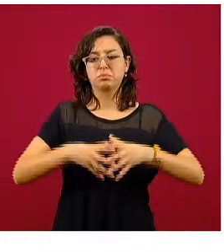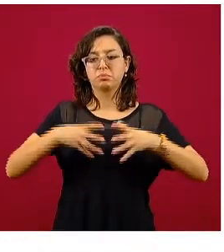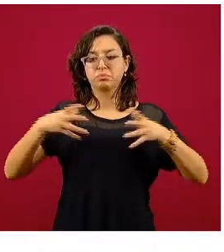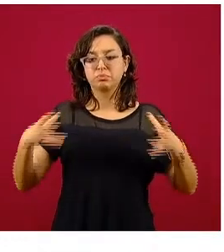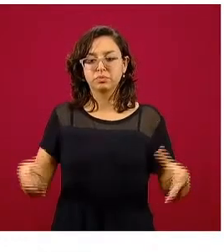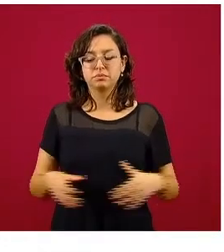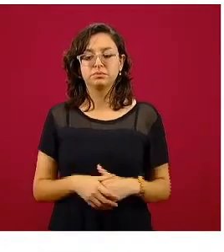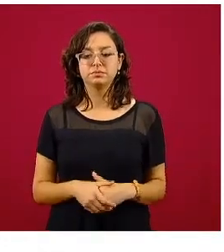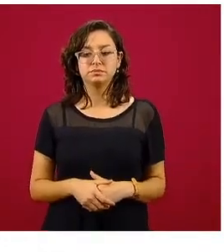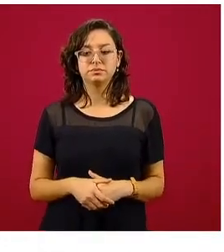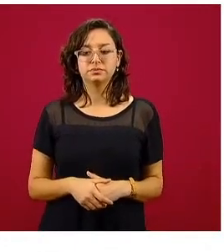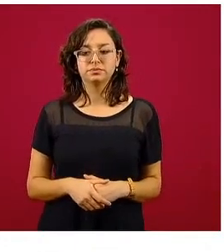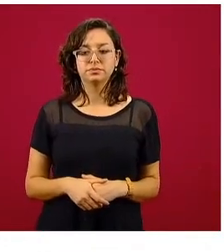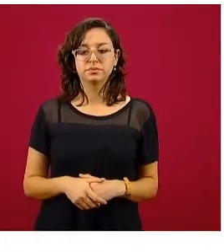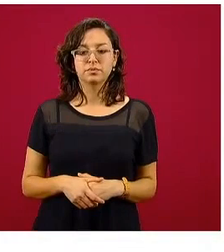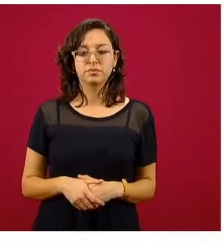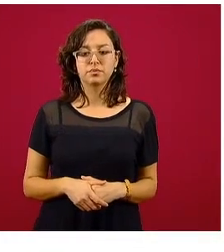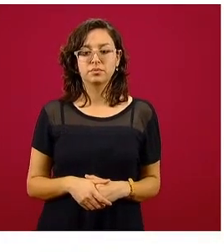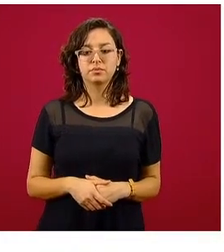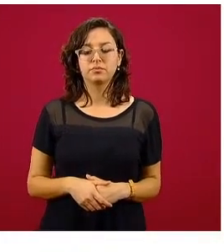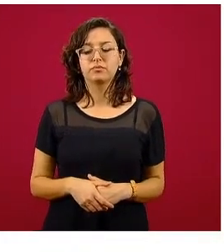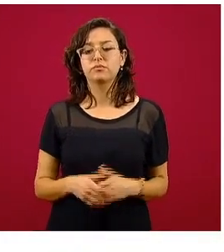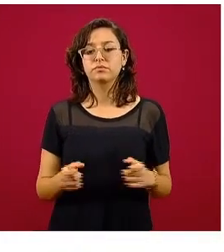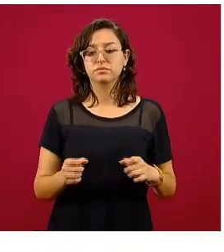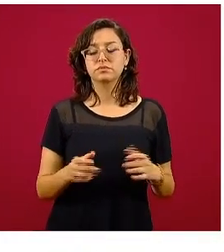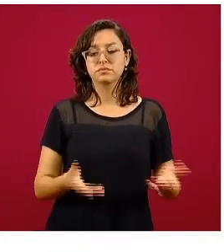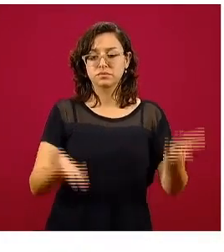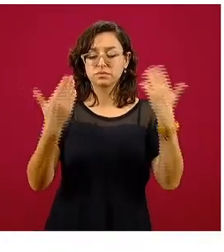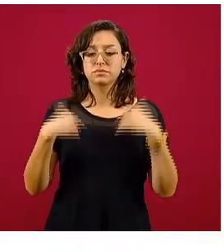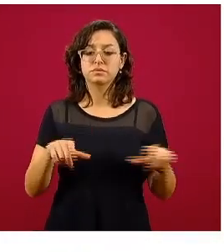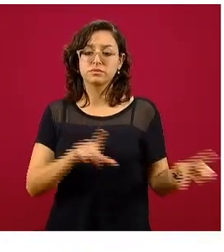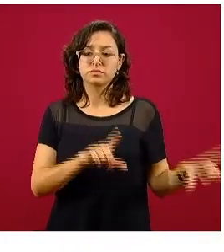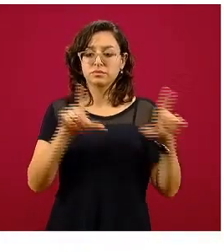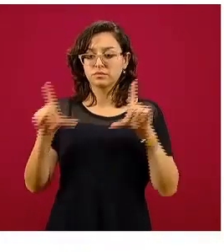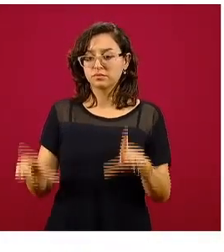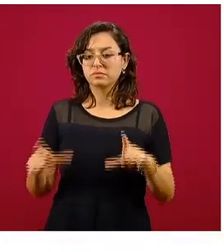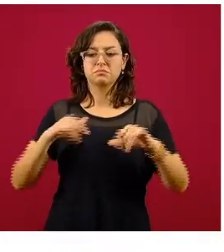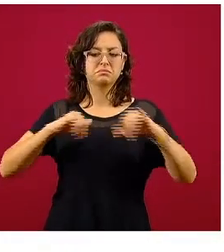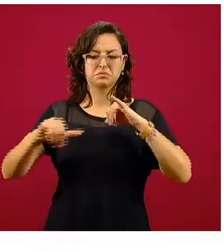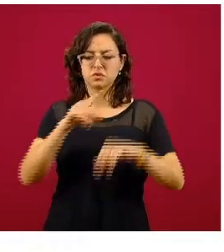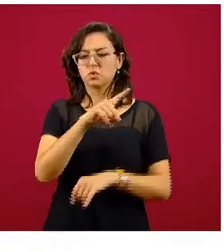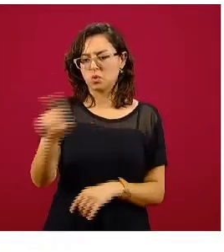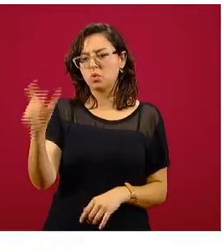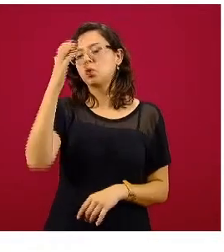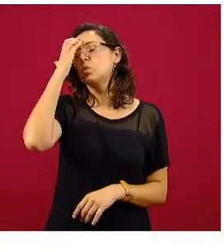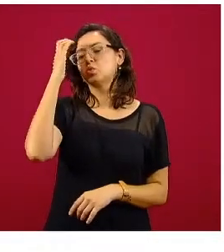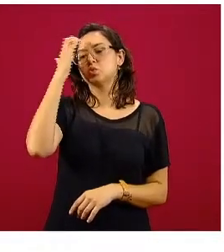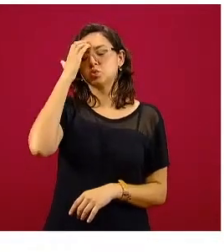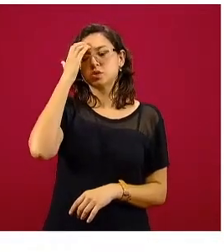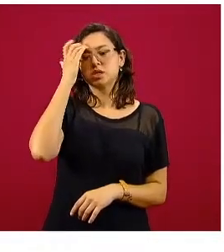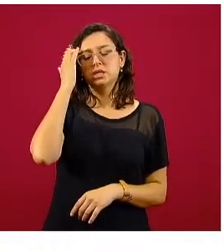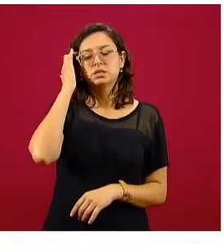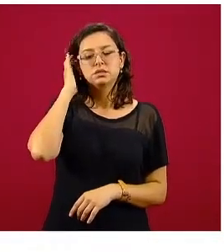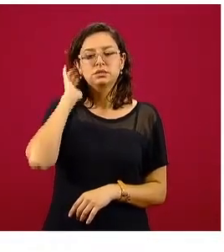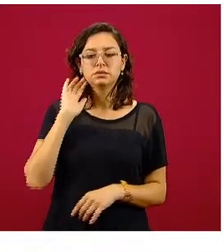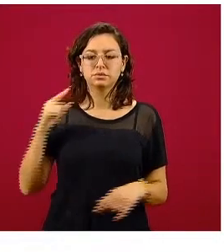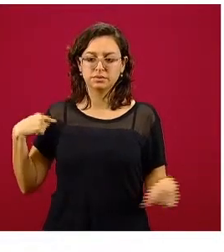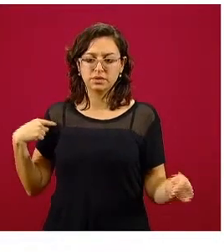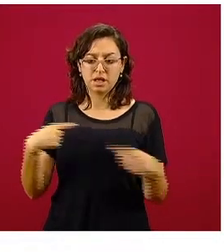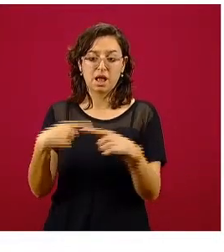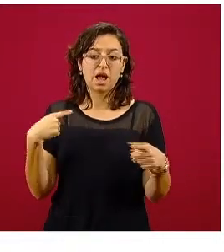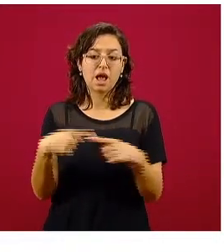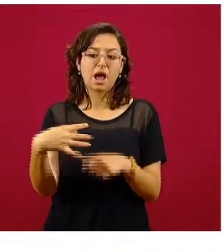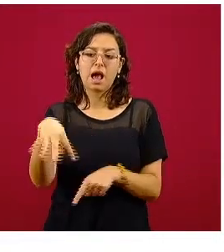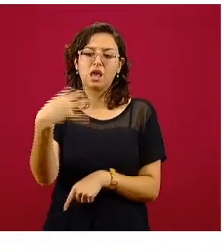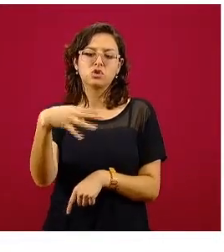diapositiva, también es ya clásica en la presentación, son los casos en los últimos 14 días, es